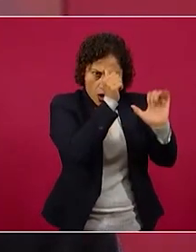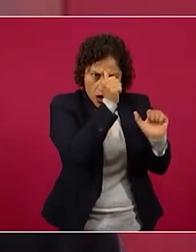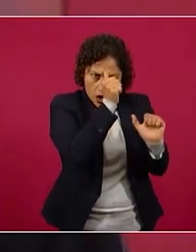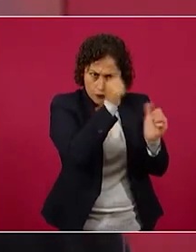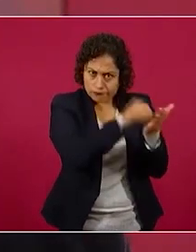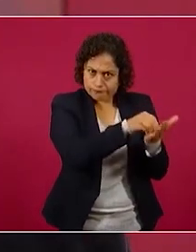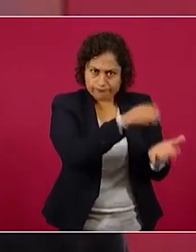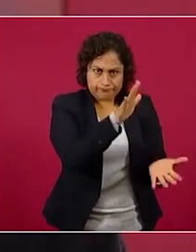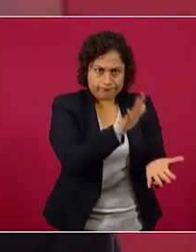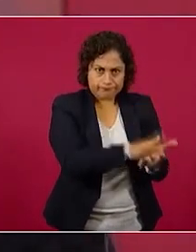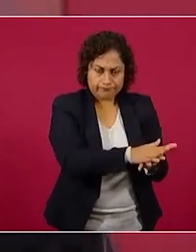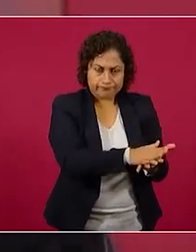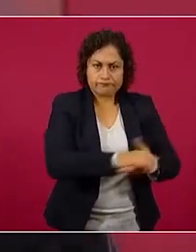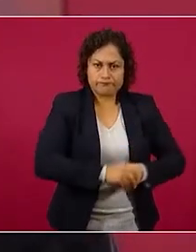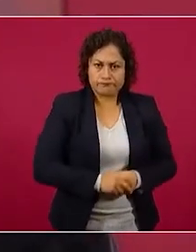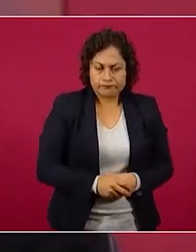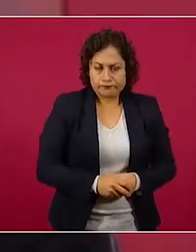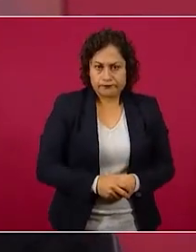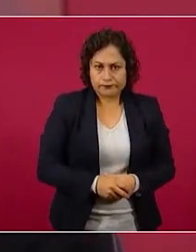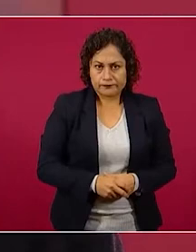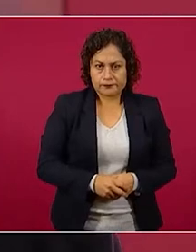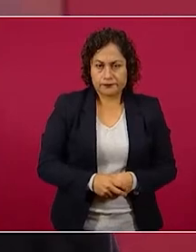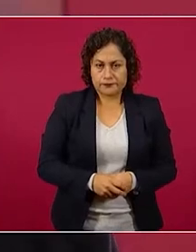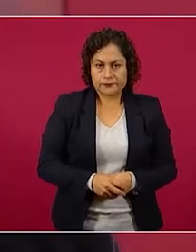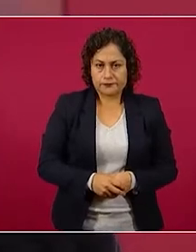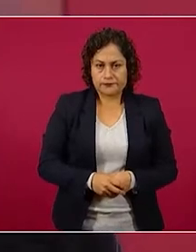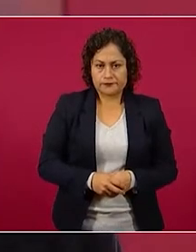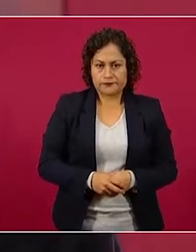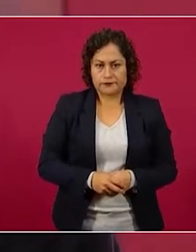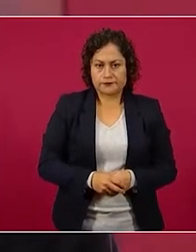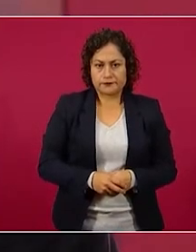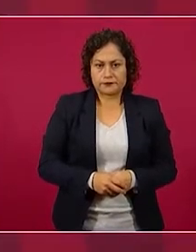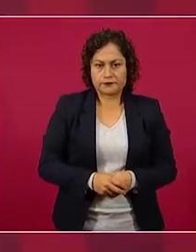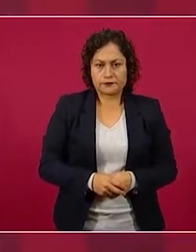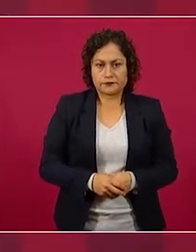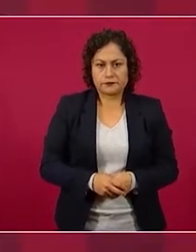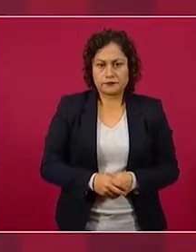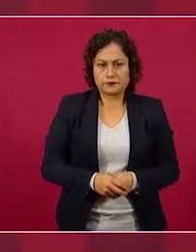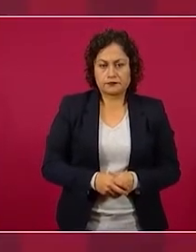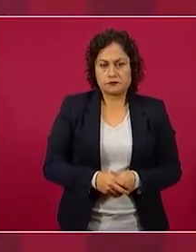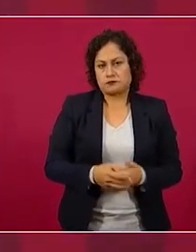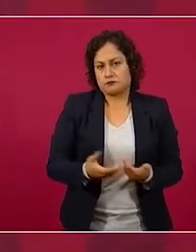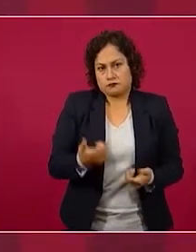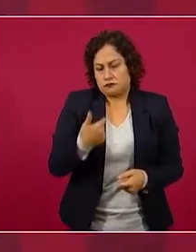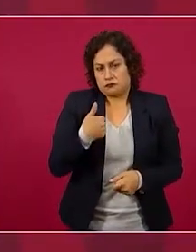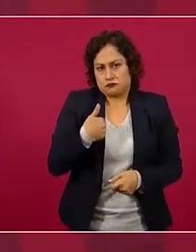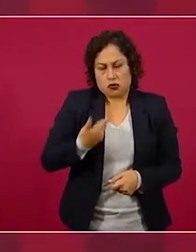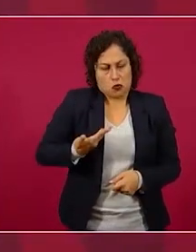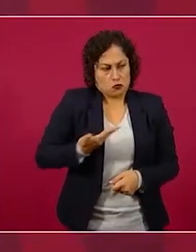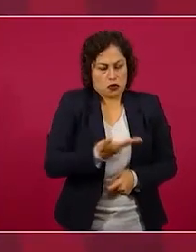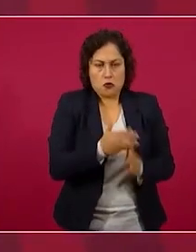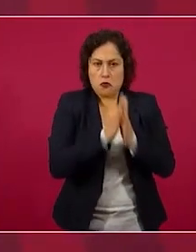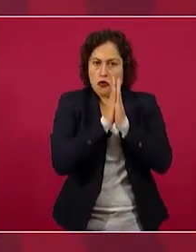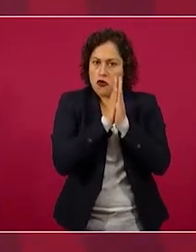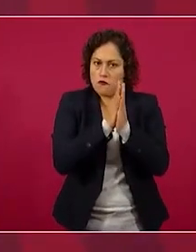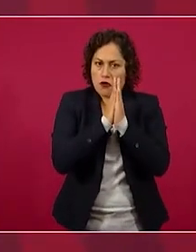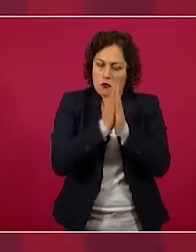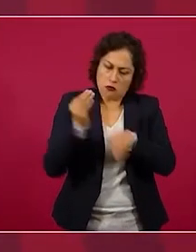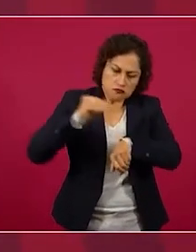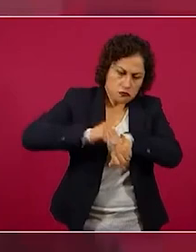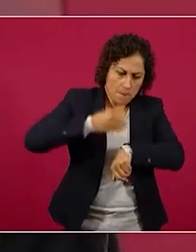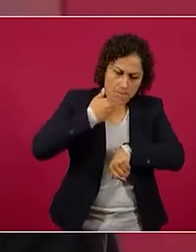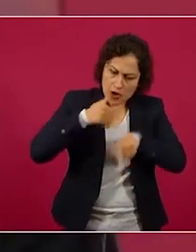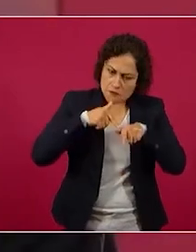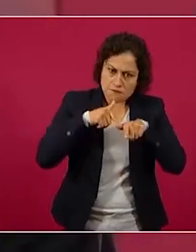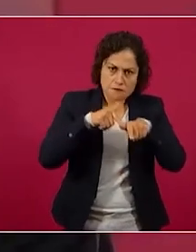sabemos muy bien y yo les pido que se sigan portando bien como lo están haciendo